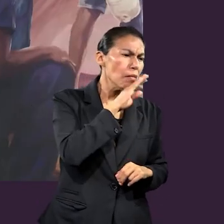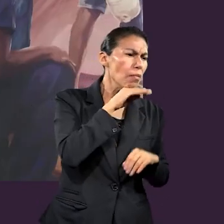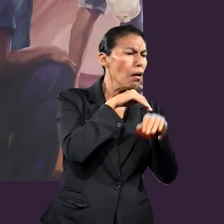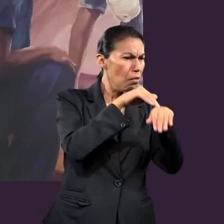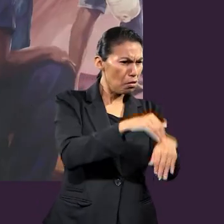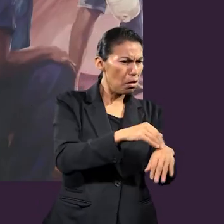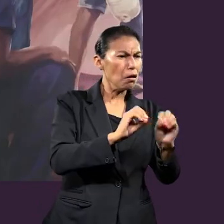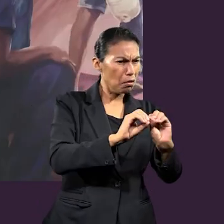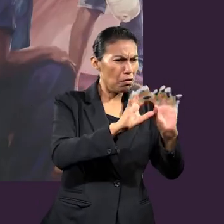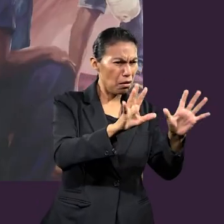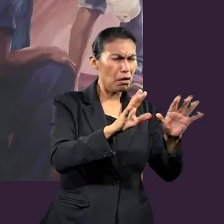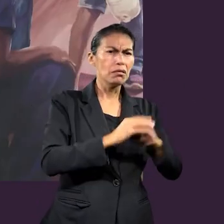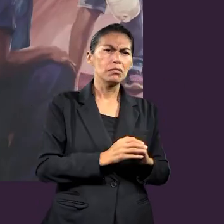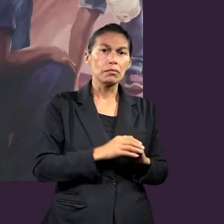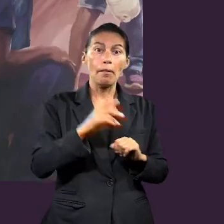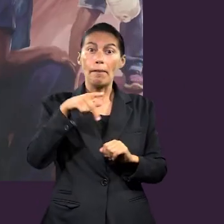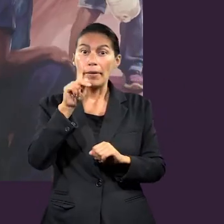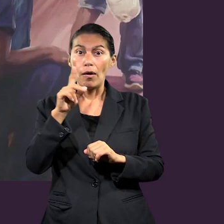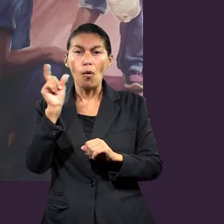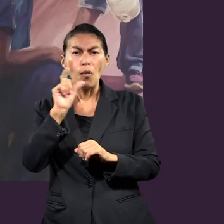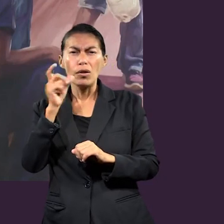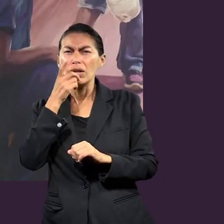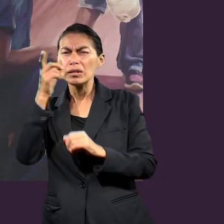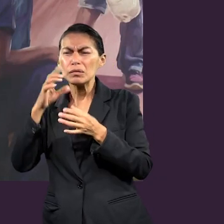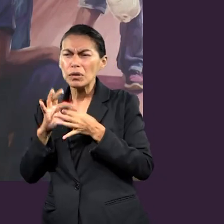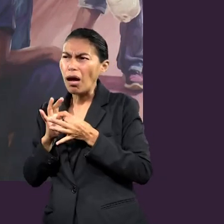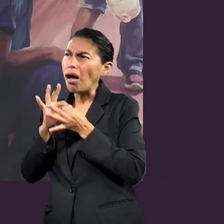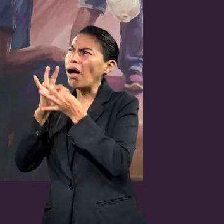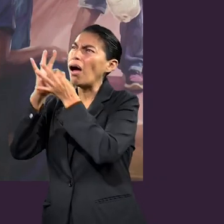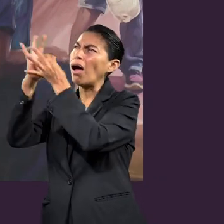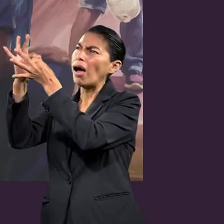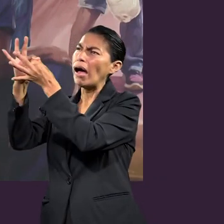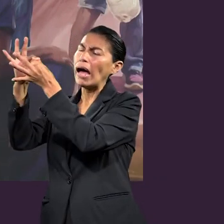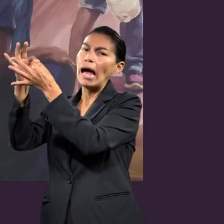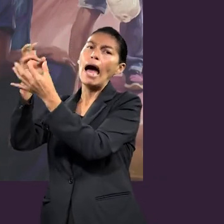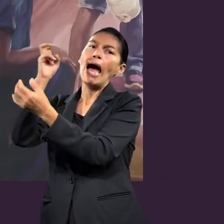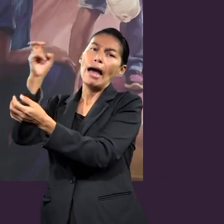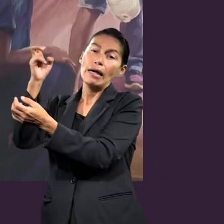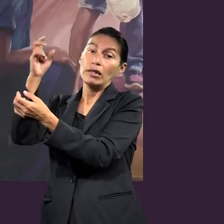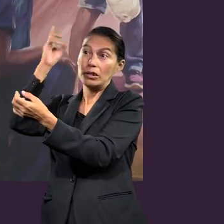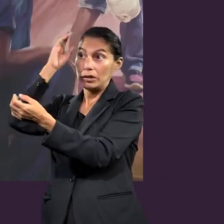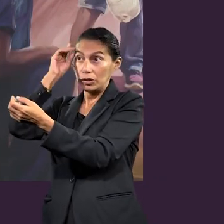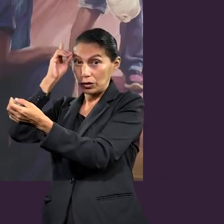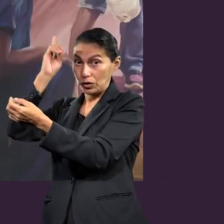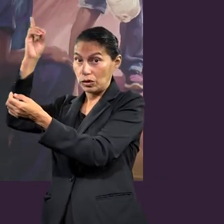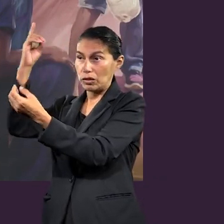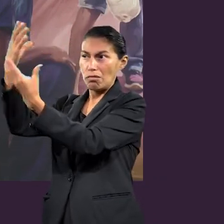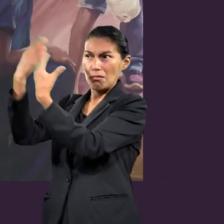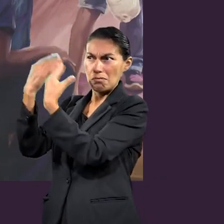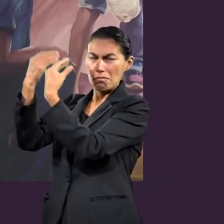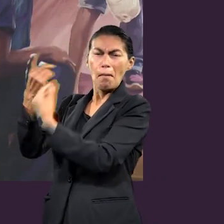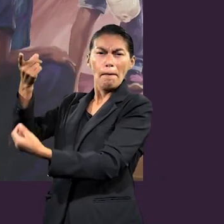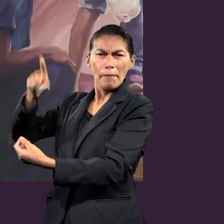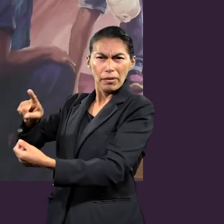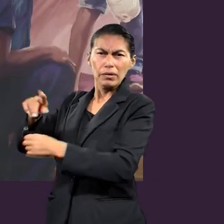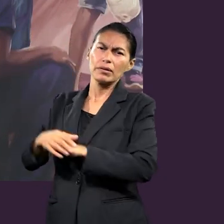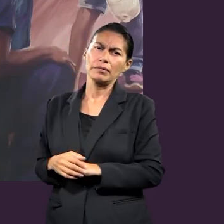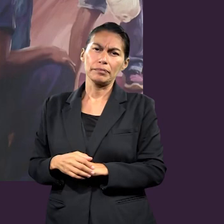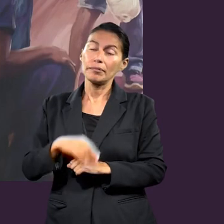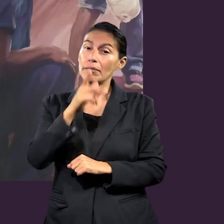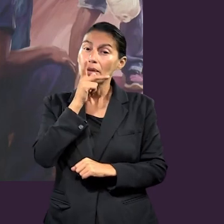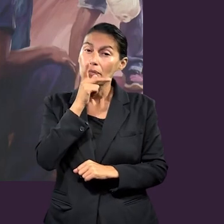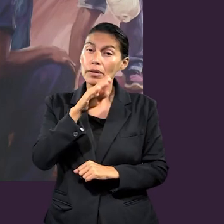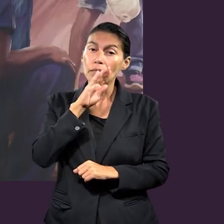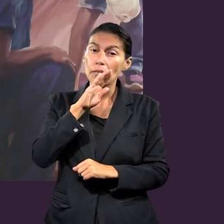una cosa es como obedecer a nuestros padres, por supuesto. Y cuando hablamos en el Señor, nos referimos a esas enseñanzas que Dios nos ha mandado.